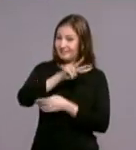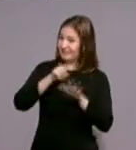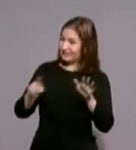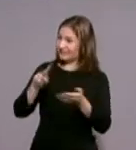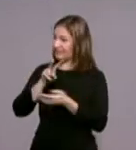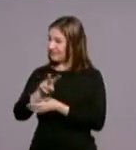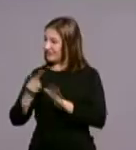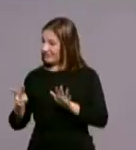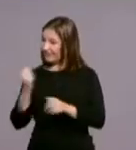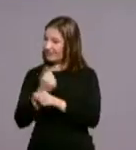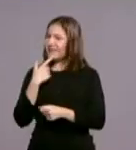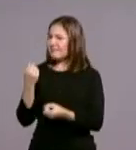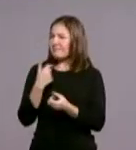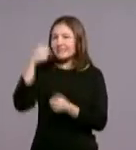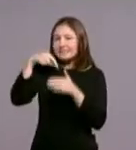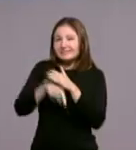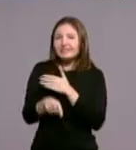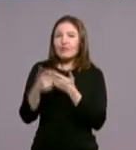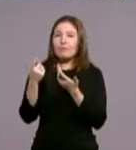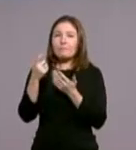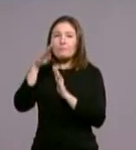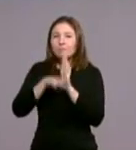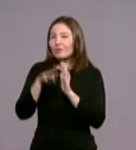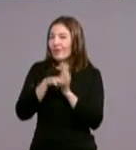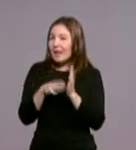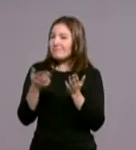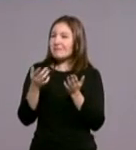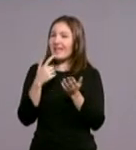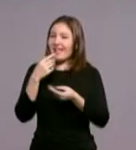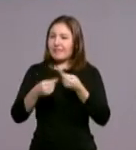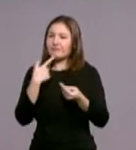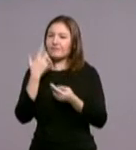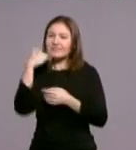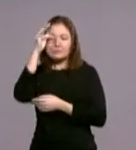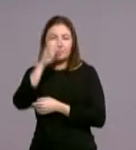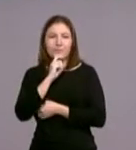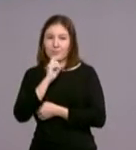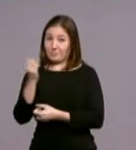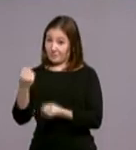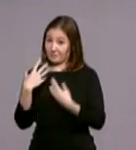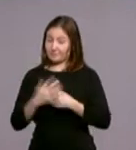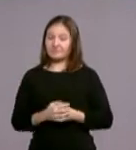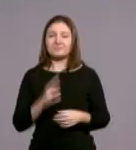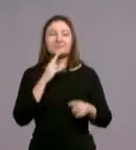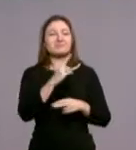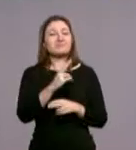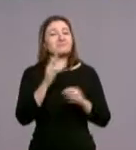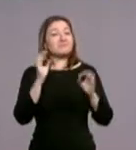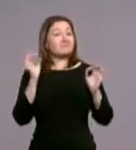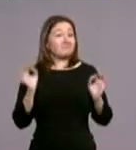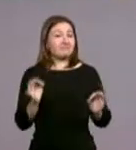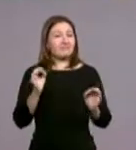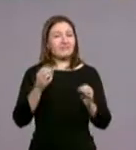diciembre, háblame un poquito más del programa que vamos a seguir. ¿Qué fin de semana nos espera? Bueno, nos espera un fin de semana muy